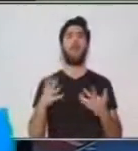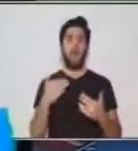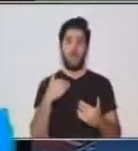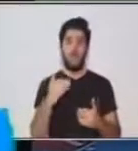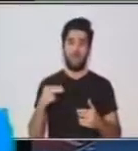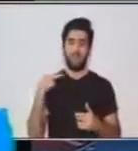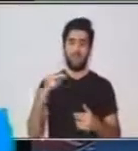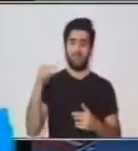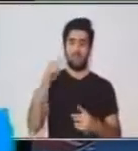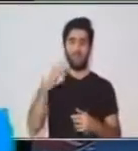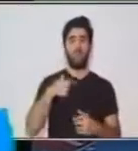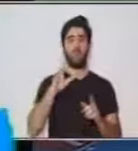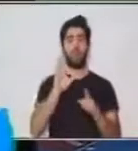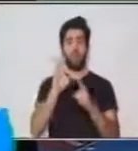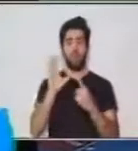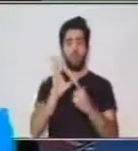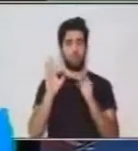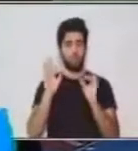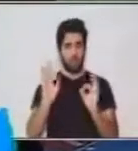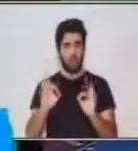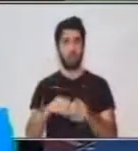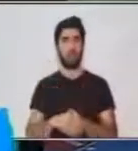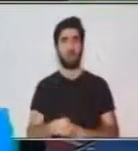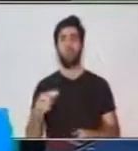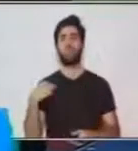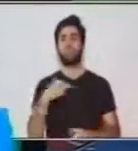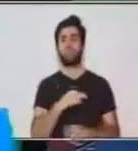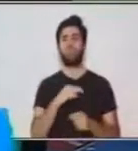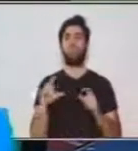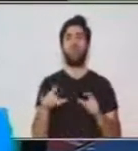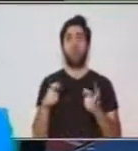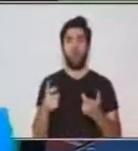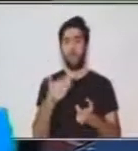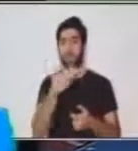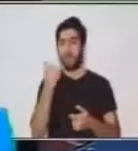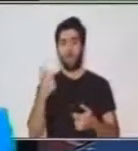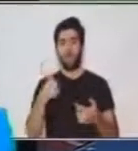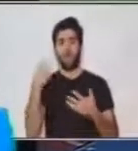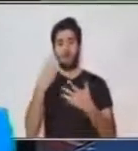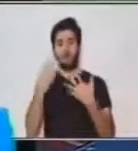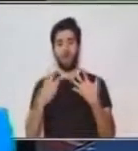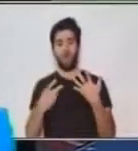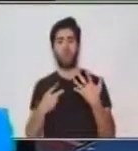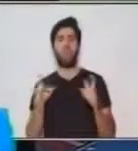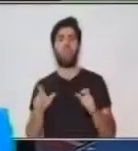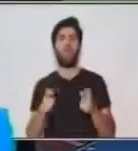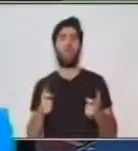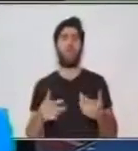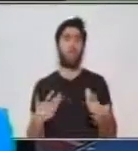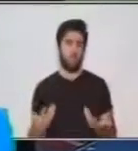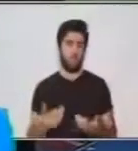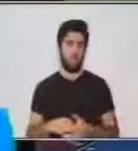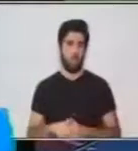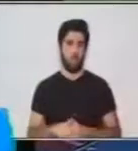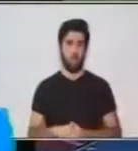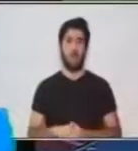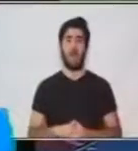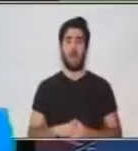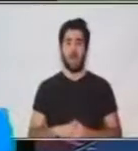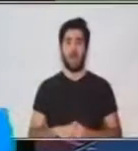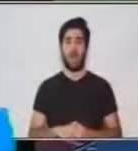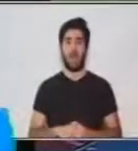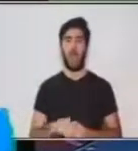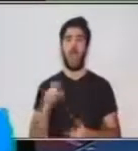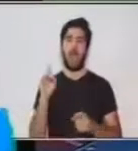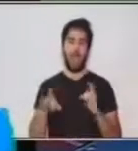cultura. ¿Cómo adquirimos nosotros un mejor vocabulario y un mejor léxico? Creo que los he escuchado